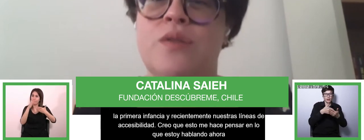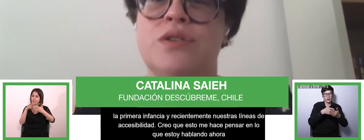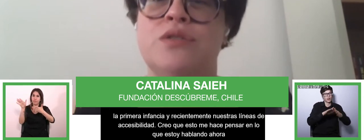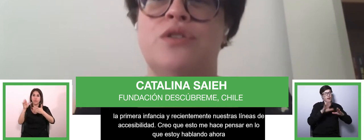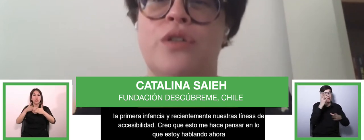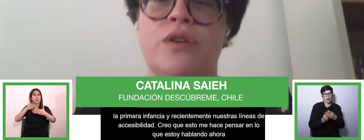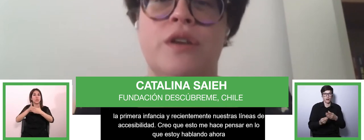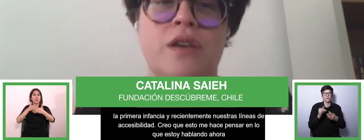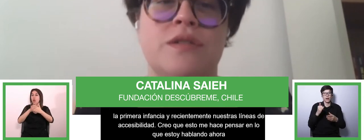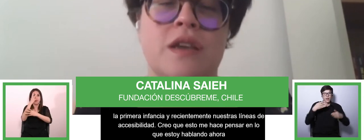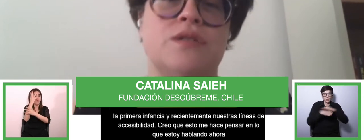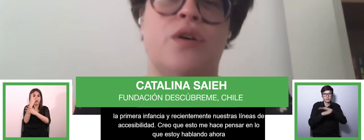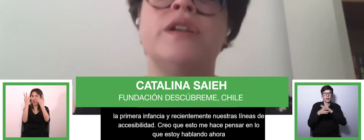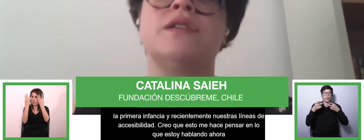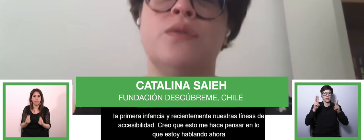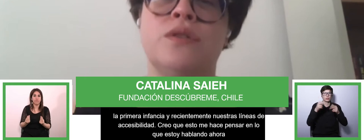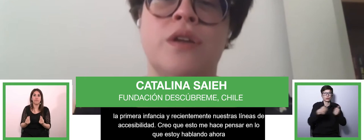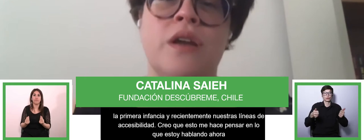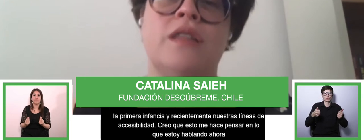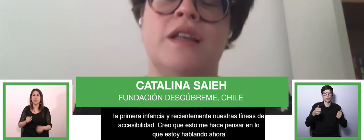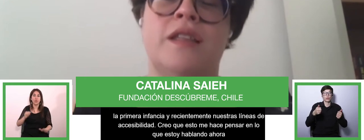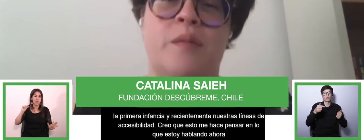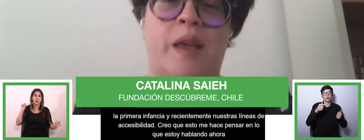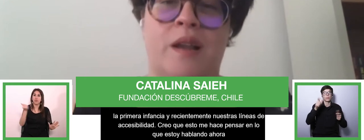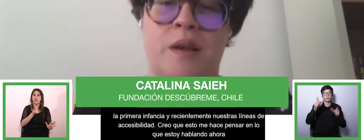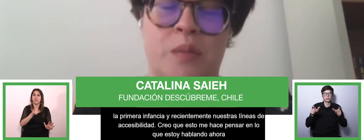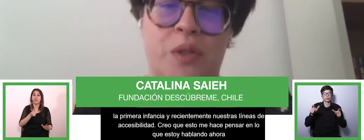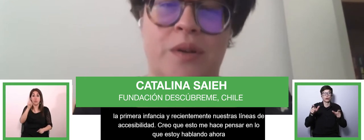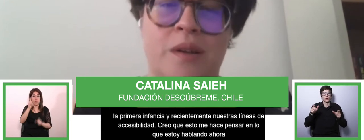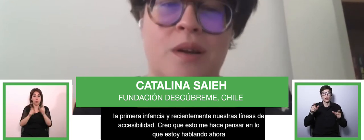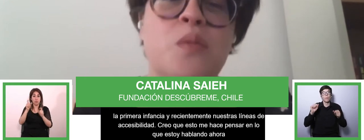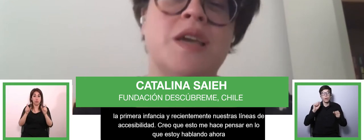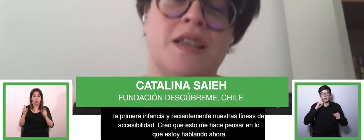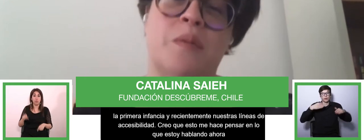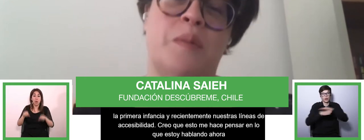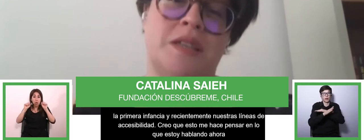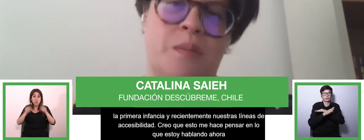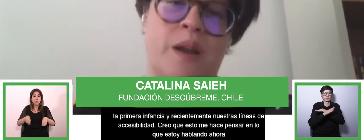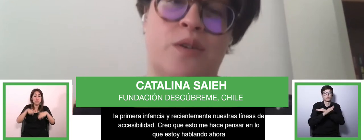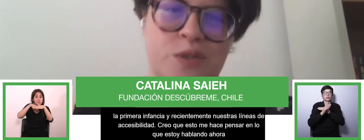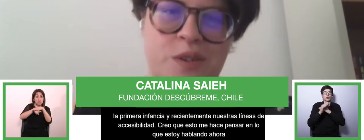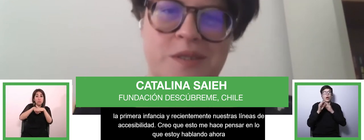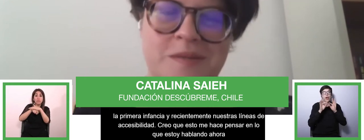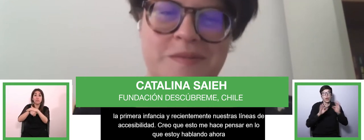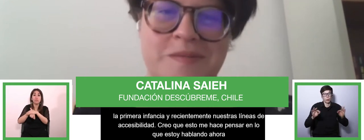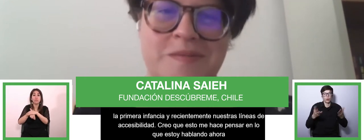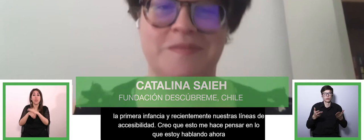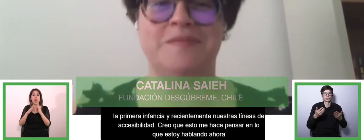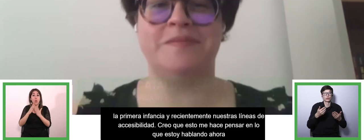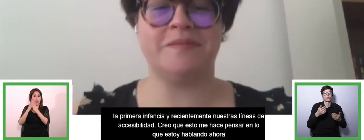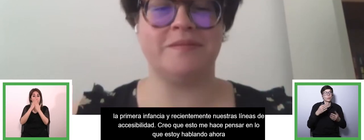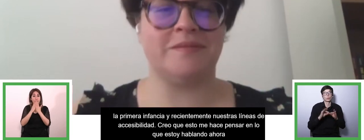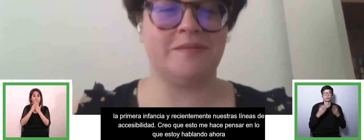asegura el derecho a la educación de todos los niños, niñas, jóvenes y adultos de Latinoamérica desde el mundo. Muchas gracias por participar con nosotros.